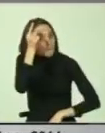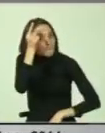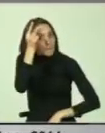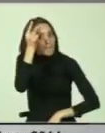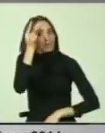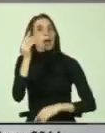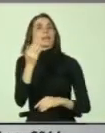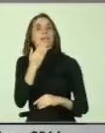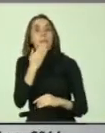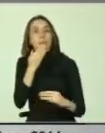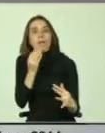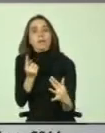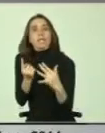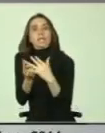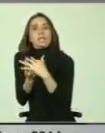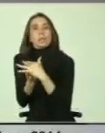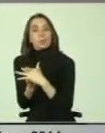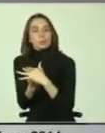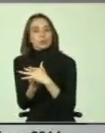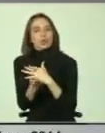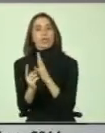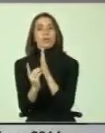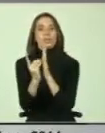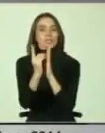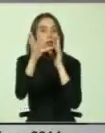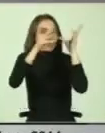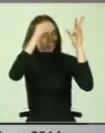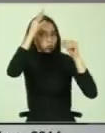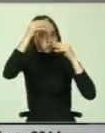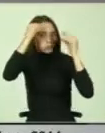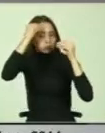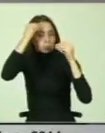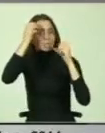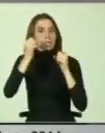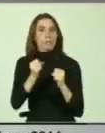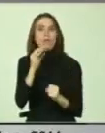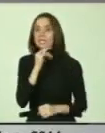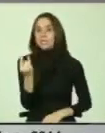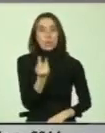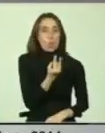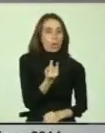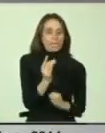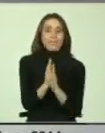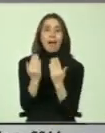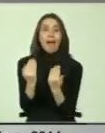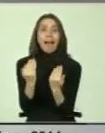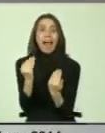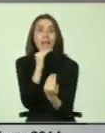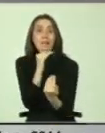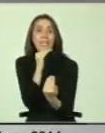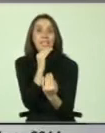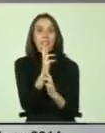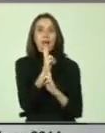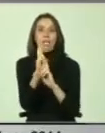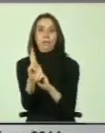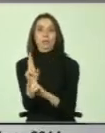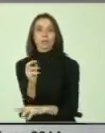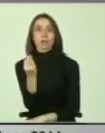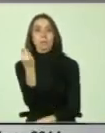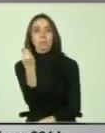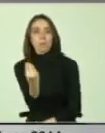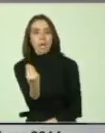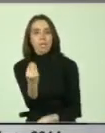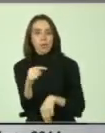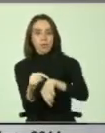inclusión. Desarrollo de habilidades y destrezas que garanticen en situaciones de urgencias y emergencias una respuesta eficiente